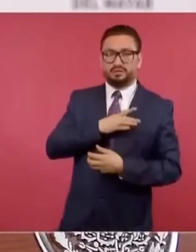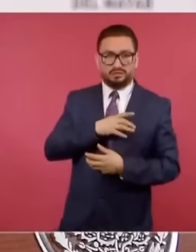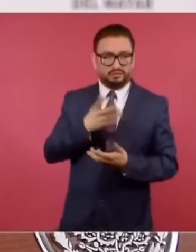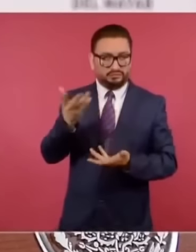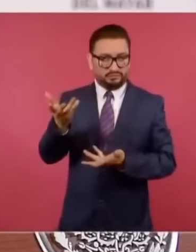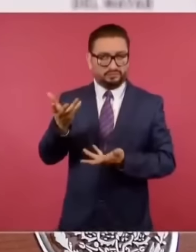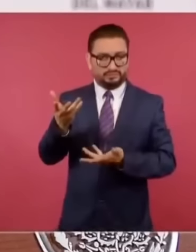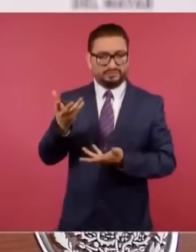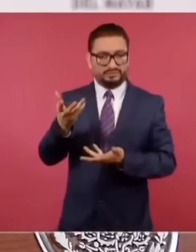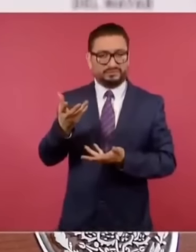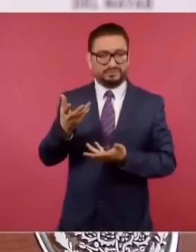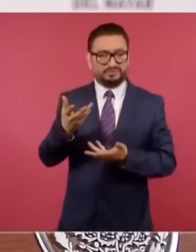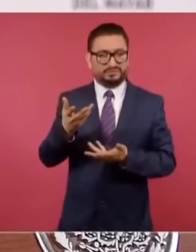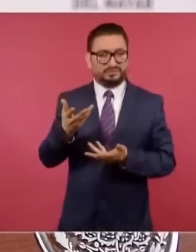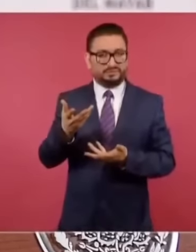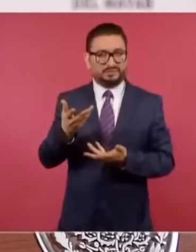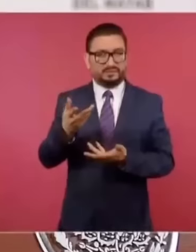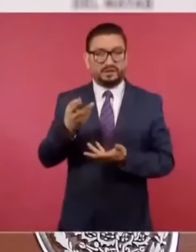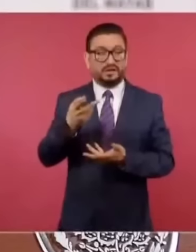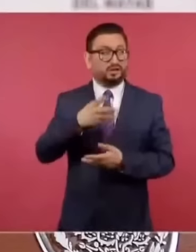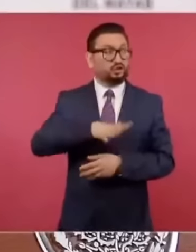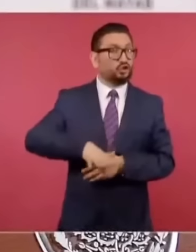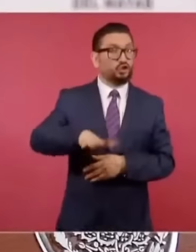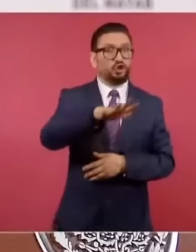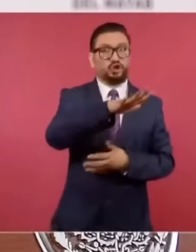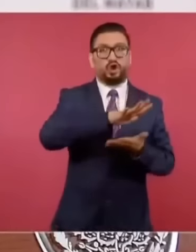de sus temibles,